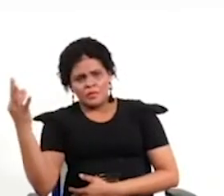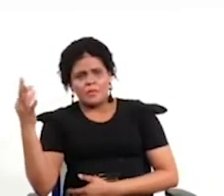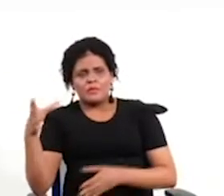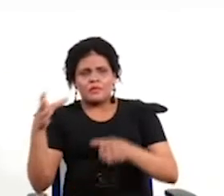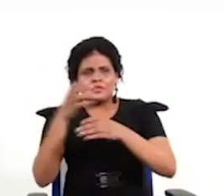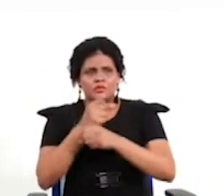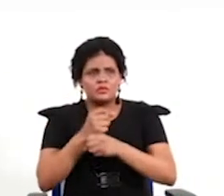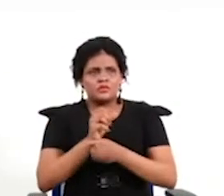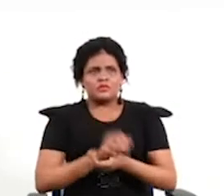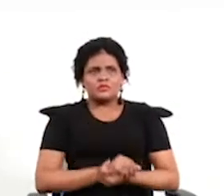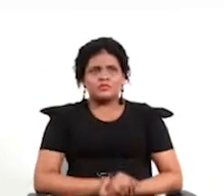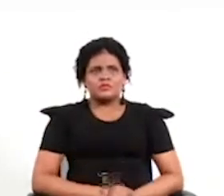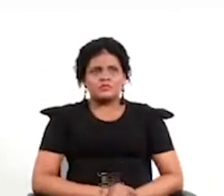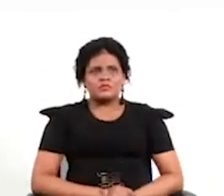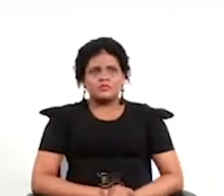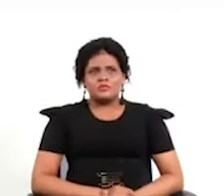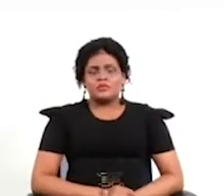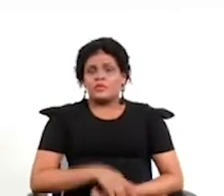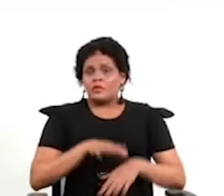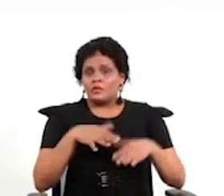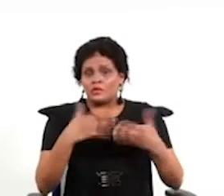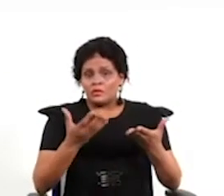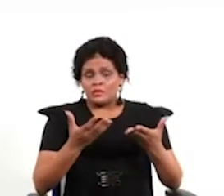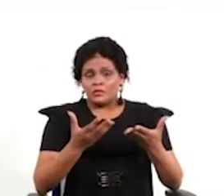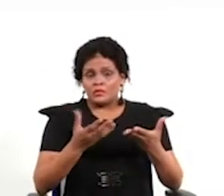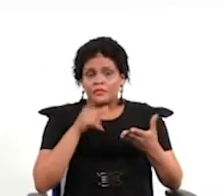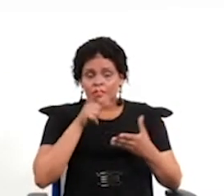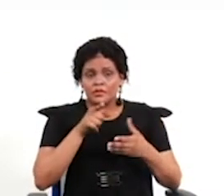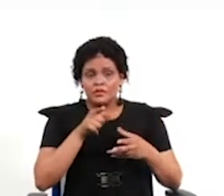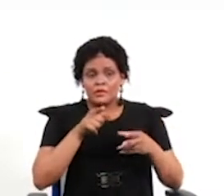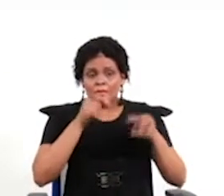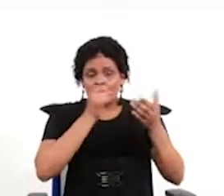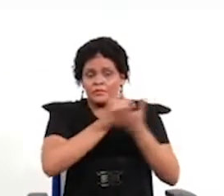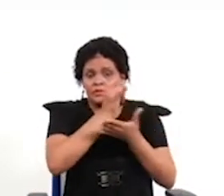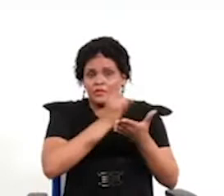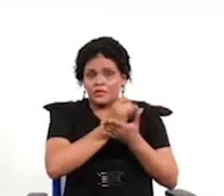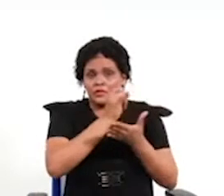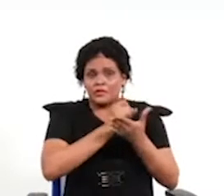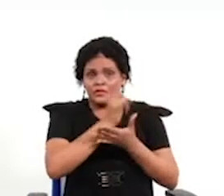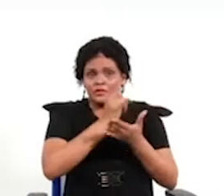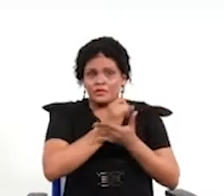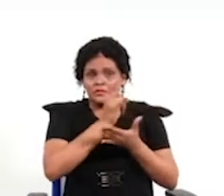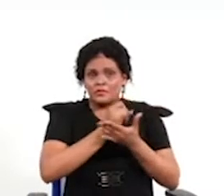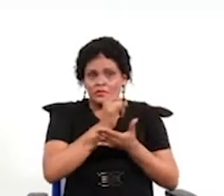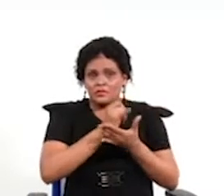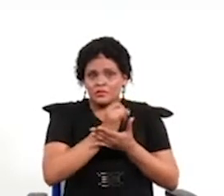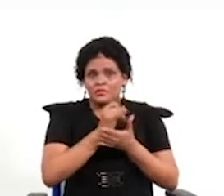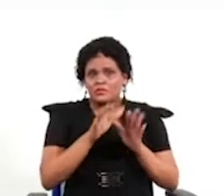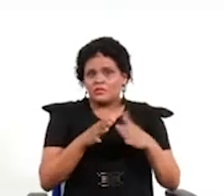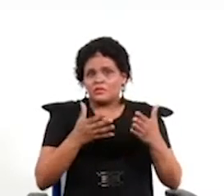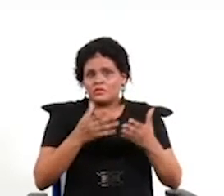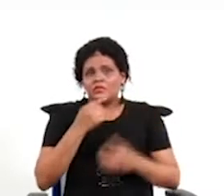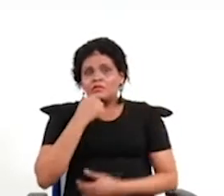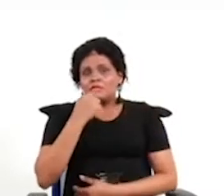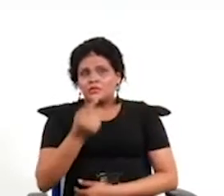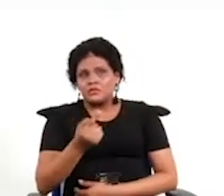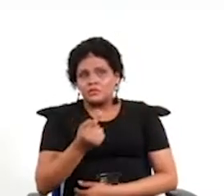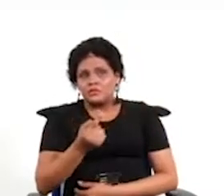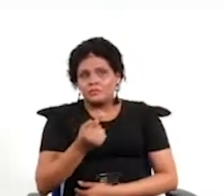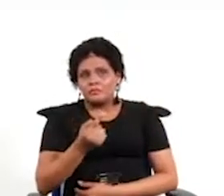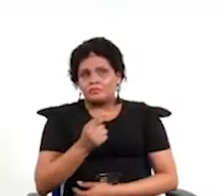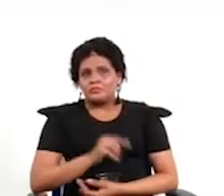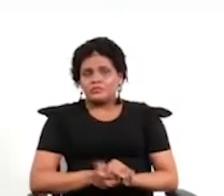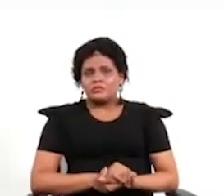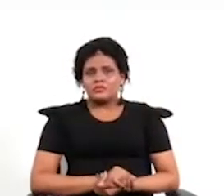Lo que nuestra investigación ha mostrado es que la mayoría de los procesos analizados no cumplen con estos criterios,